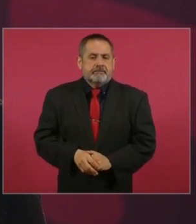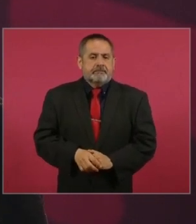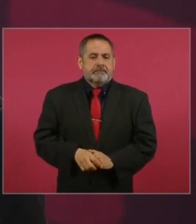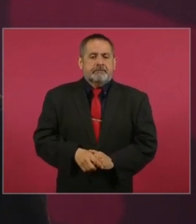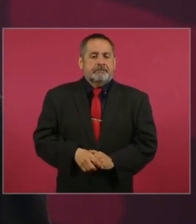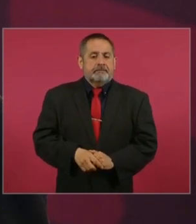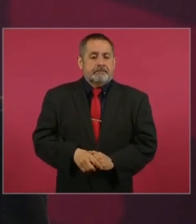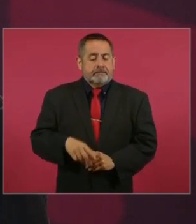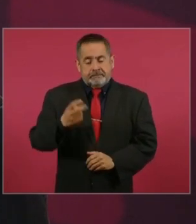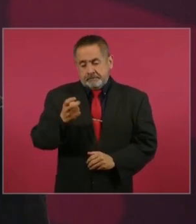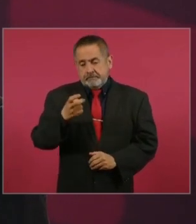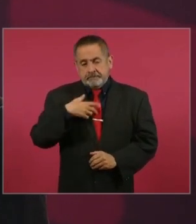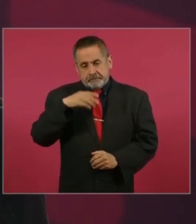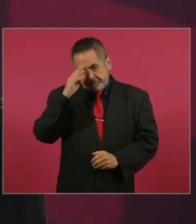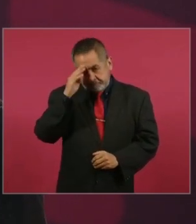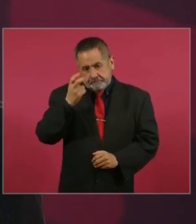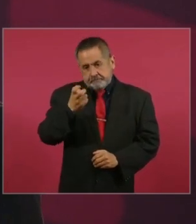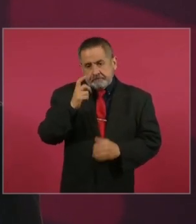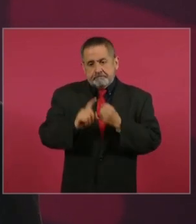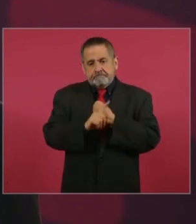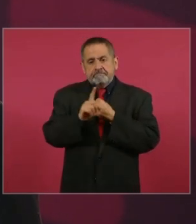Ese es su problema.